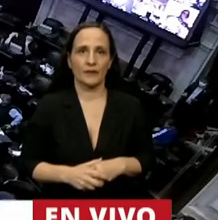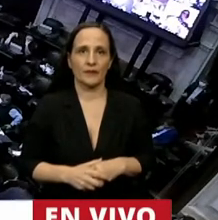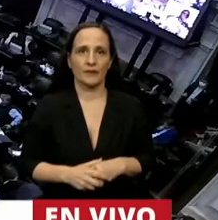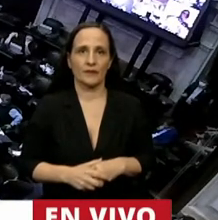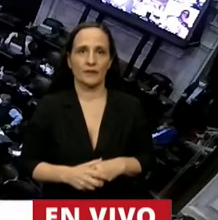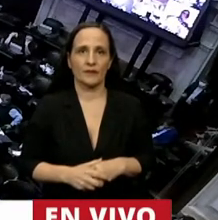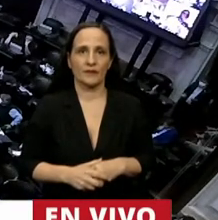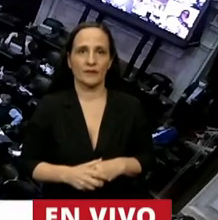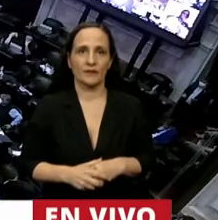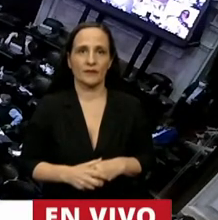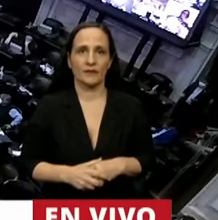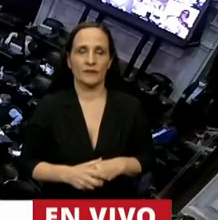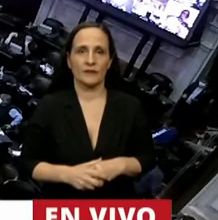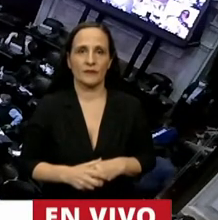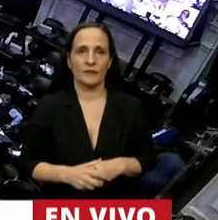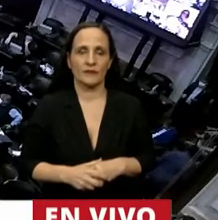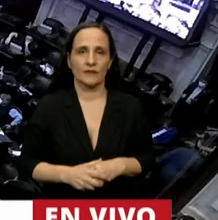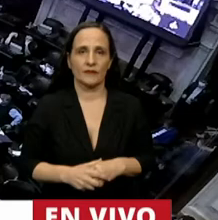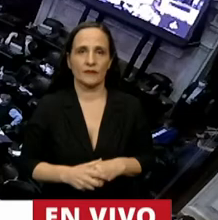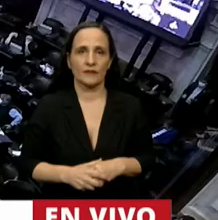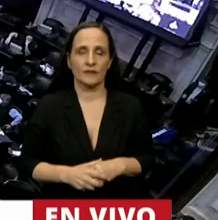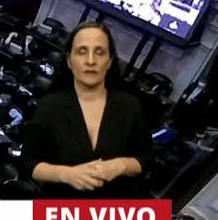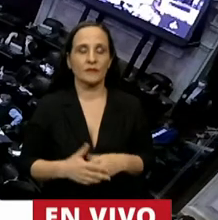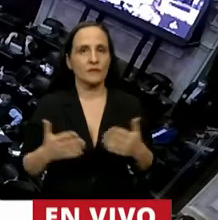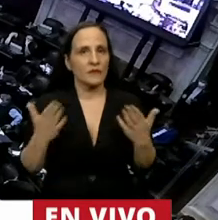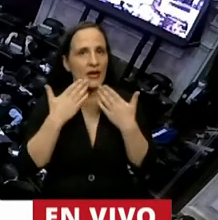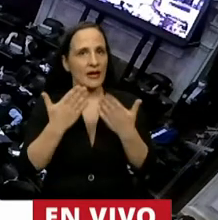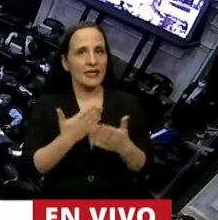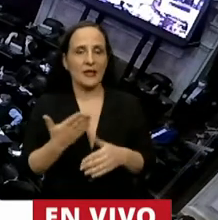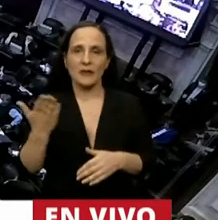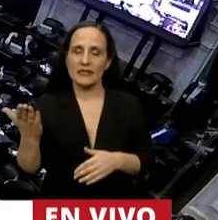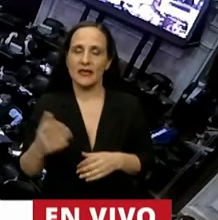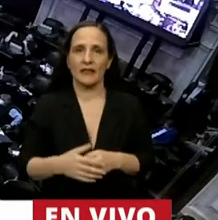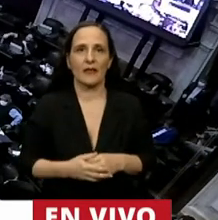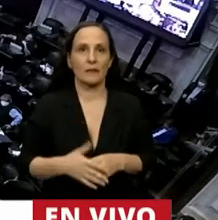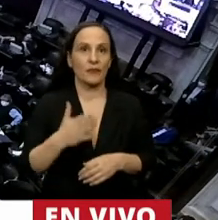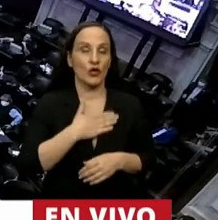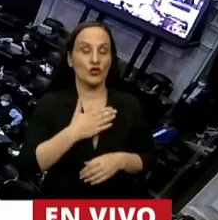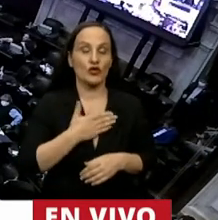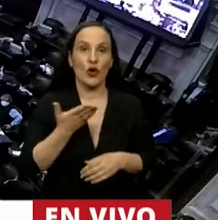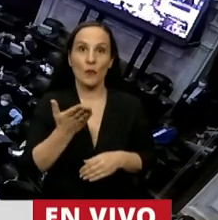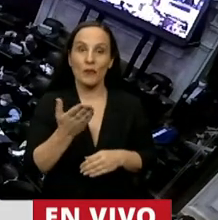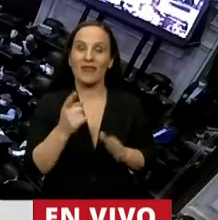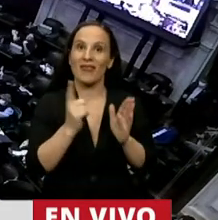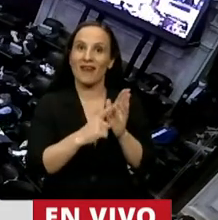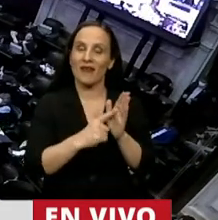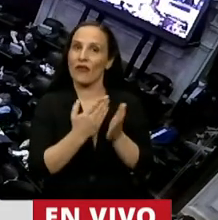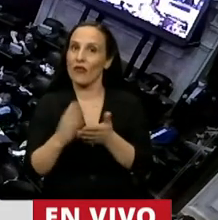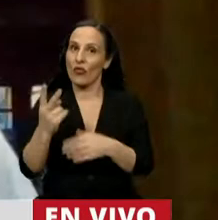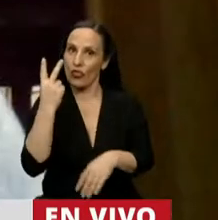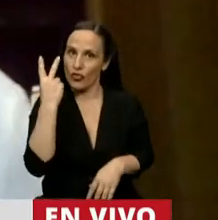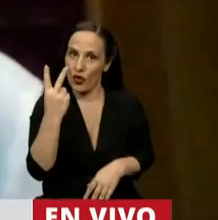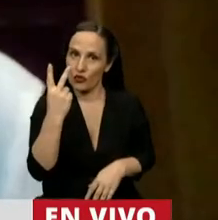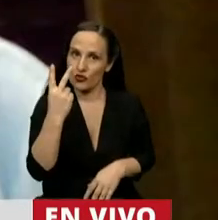Gracias, presidente. Voy a pedir dos apartamientos. Uno